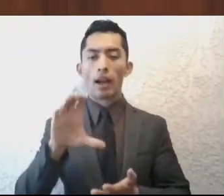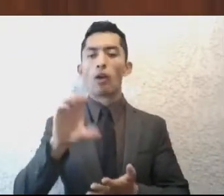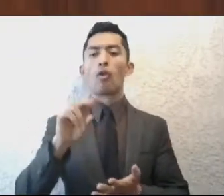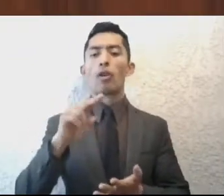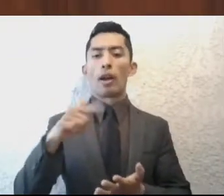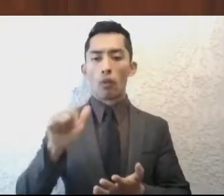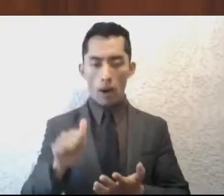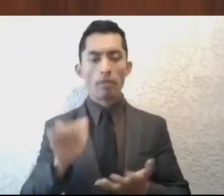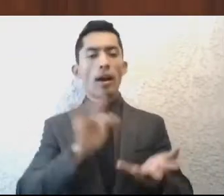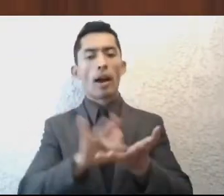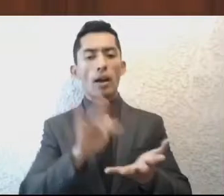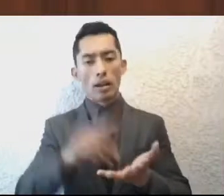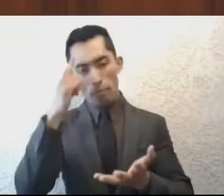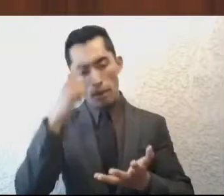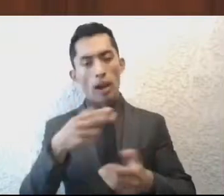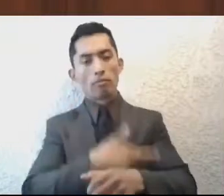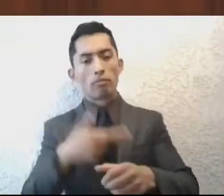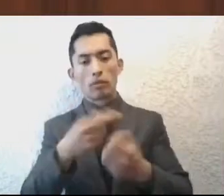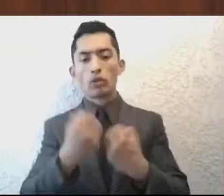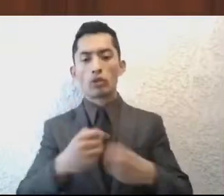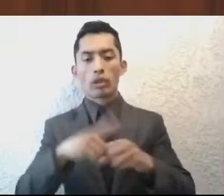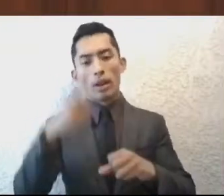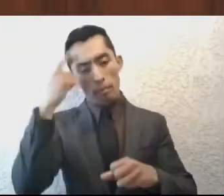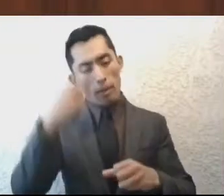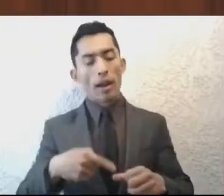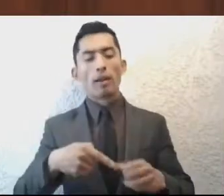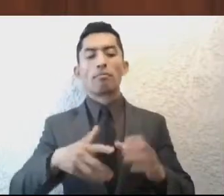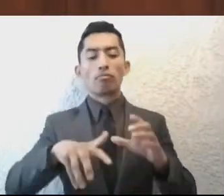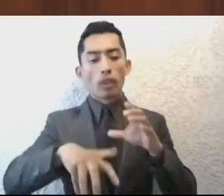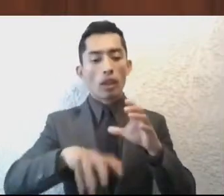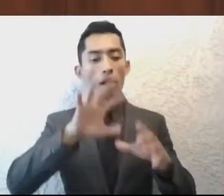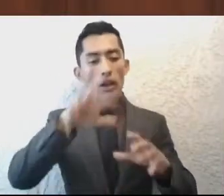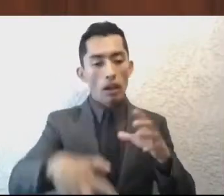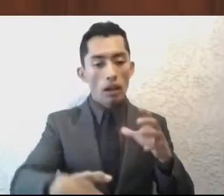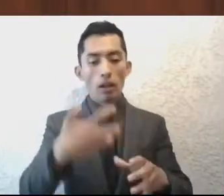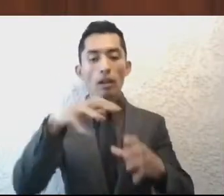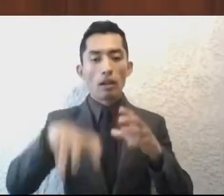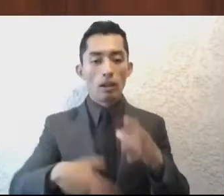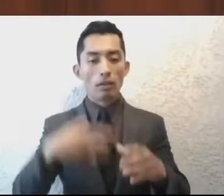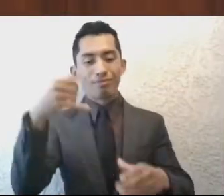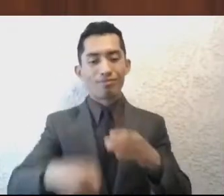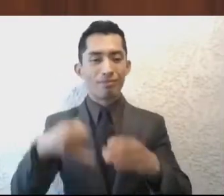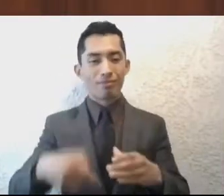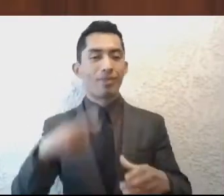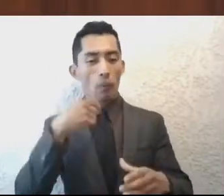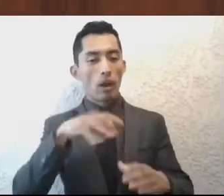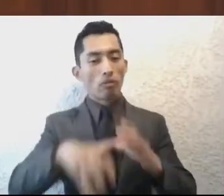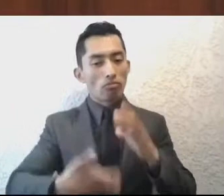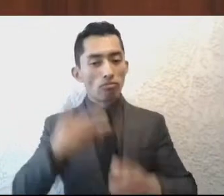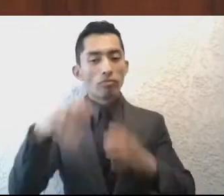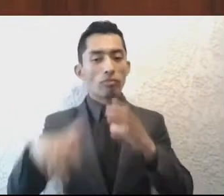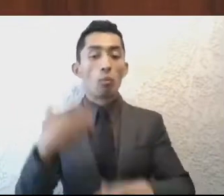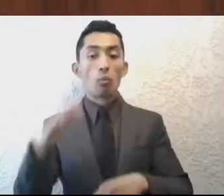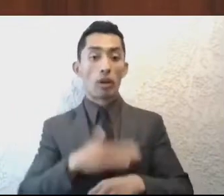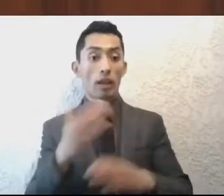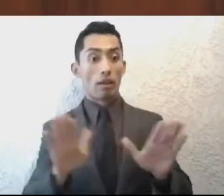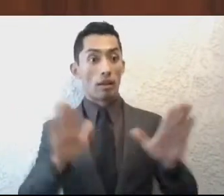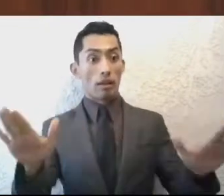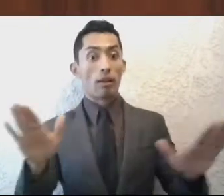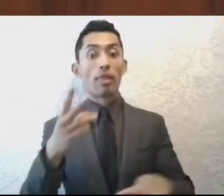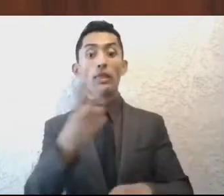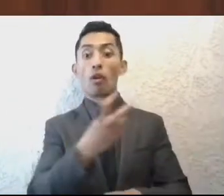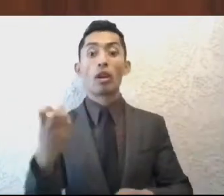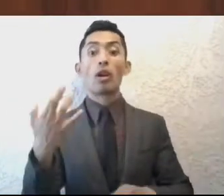gestión social para la perforación de distintos pozos, dado que esta infraestructura va a requerir el orden de 250